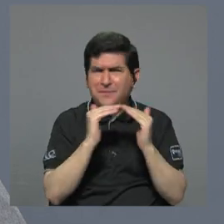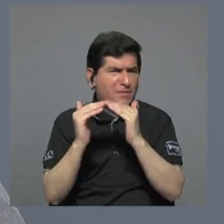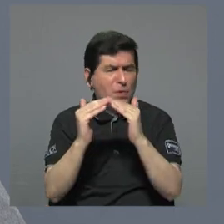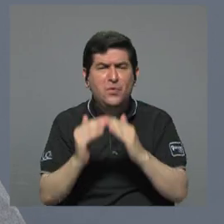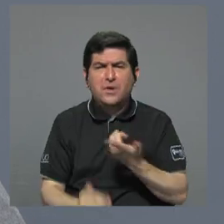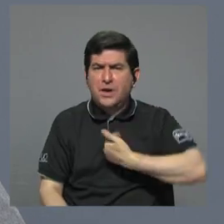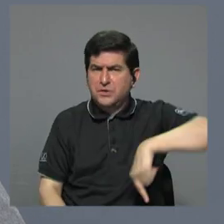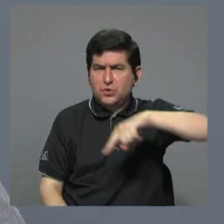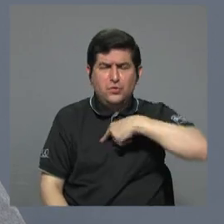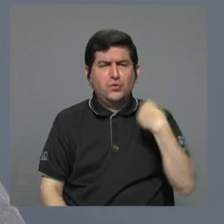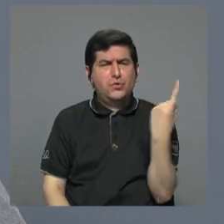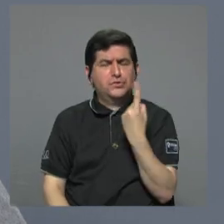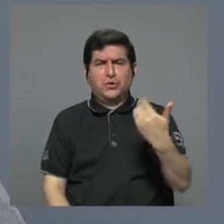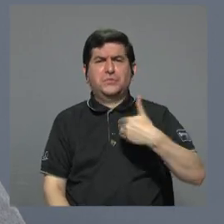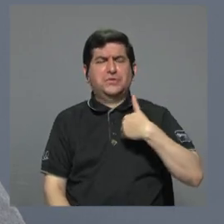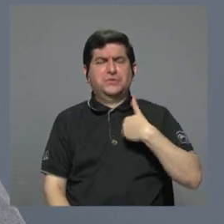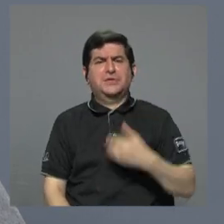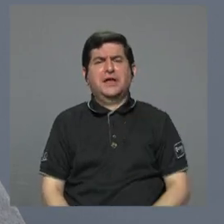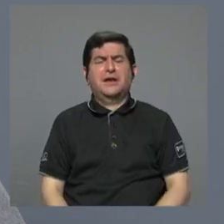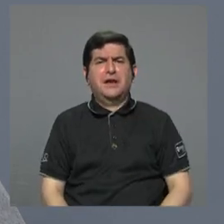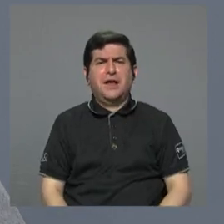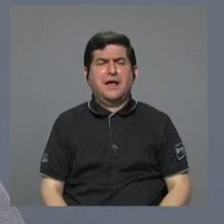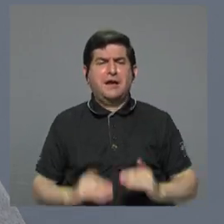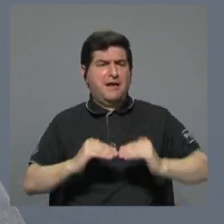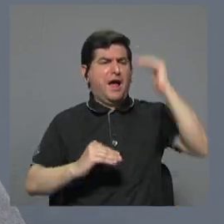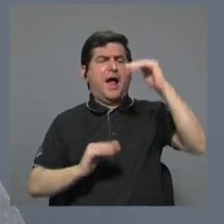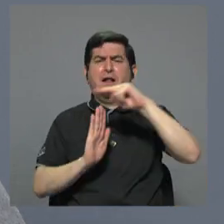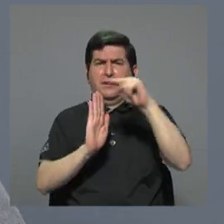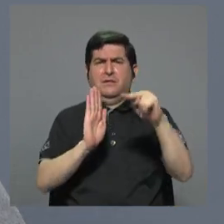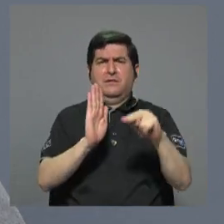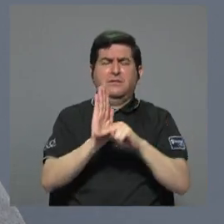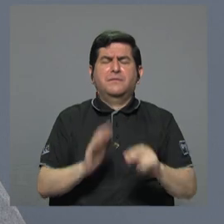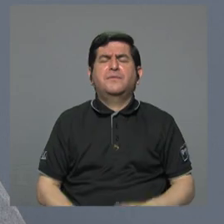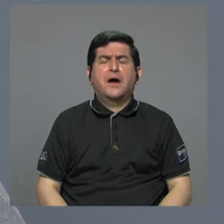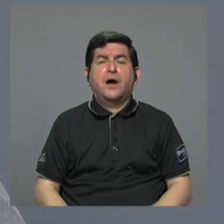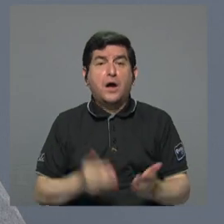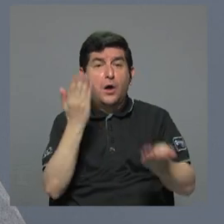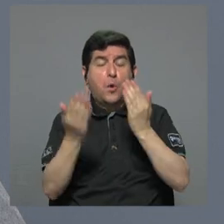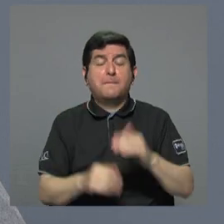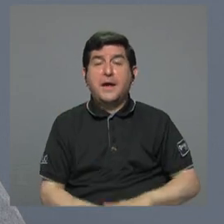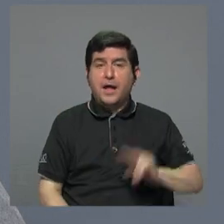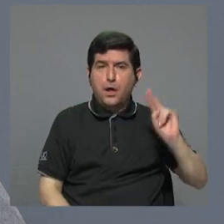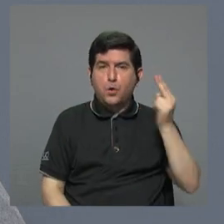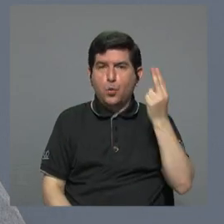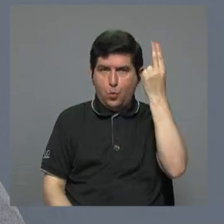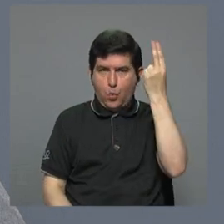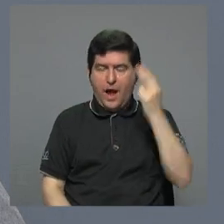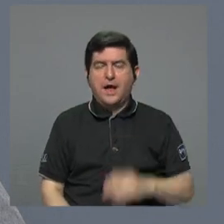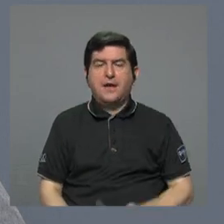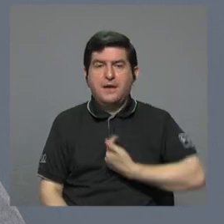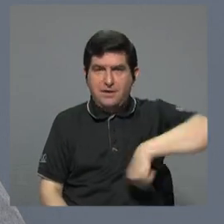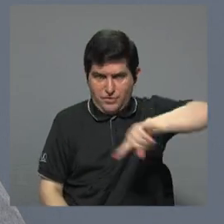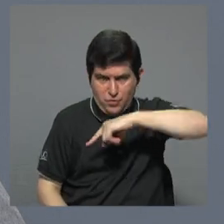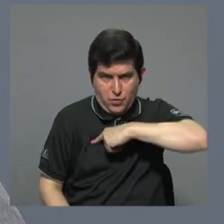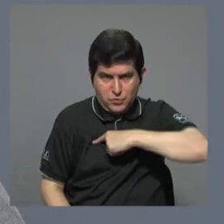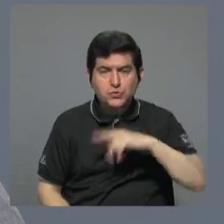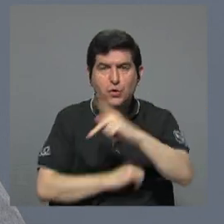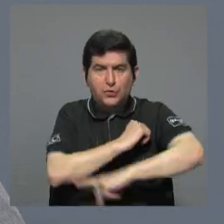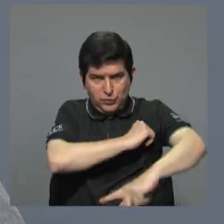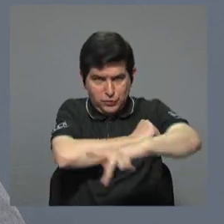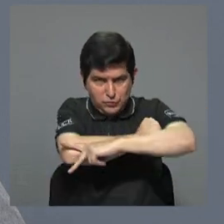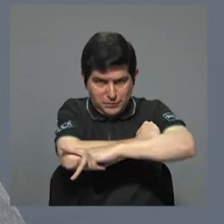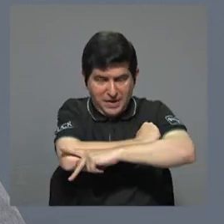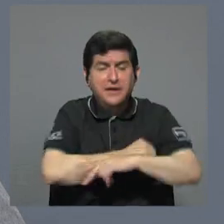nosotros siempre tuvimos grandes parámetros. Y como decías, comparados con Uruguay, nosotros éramos un país